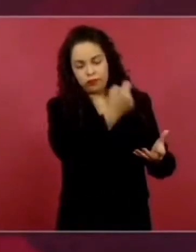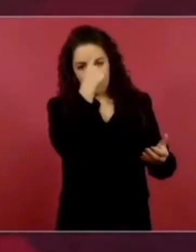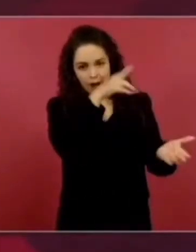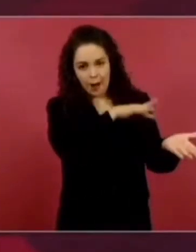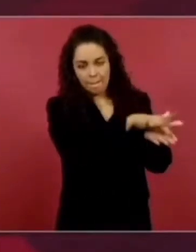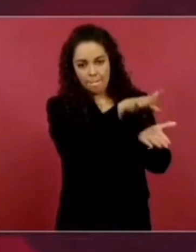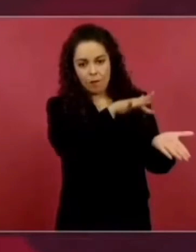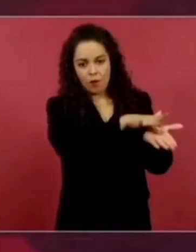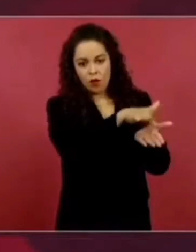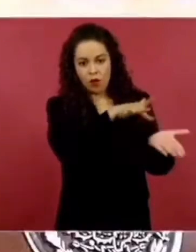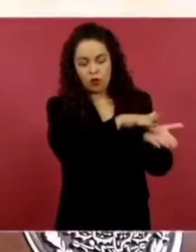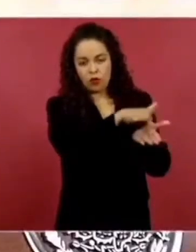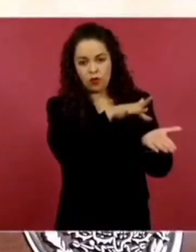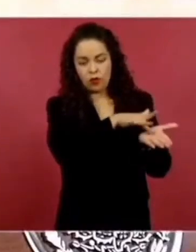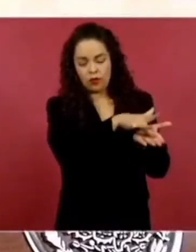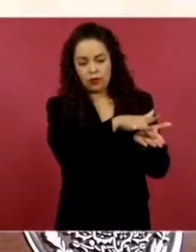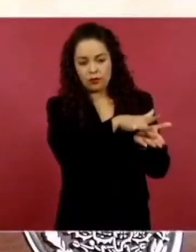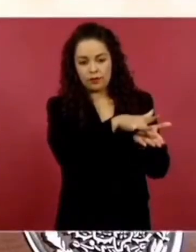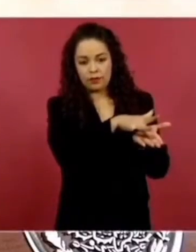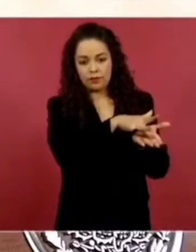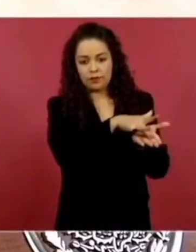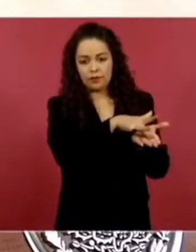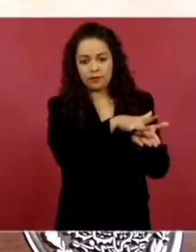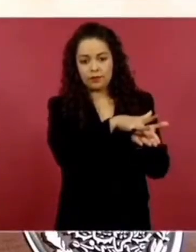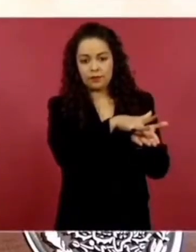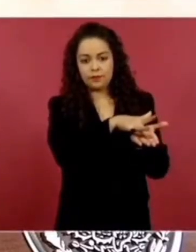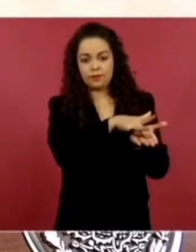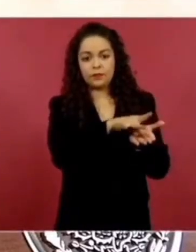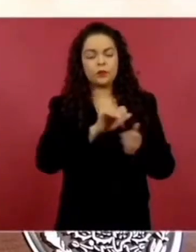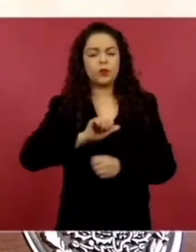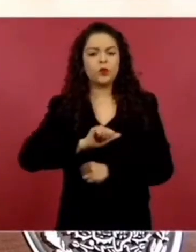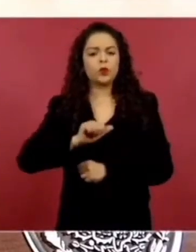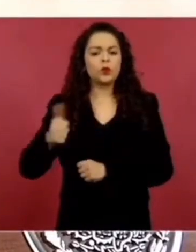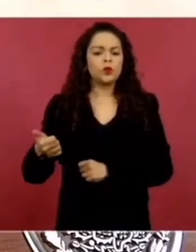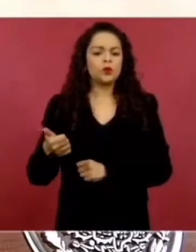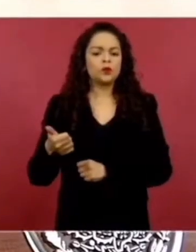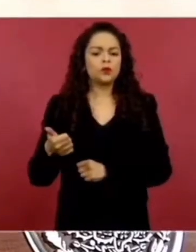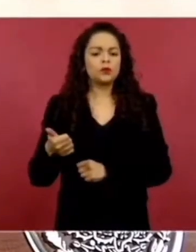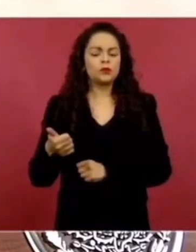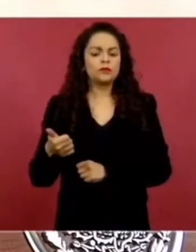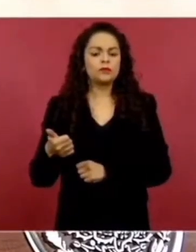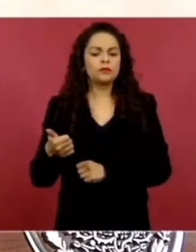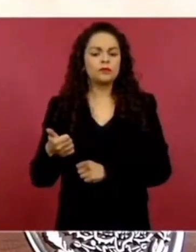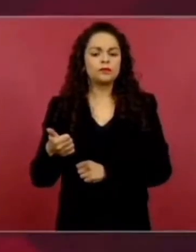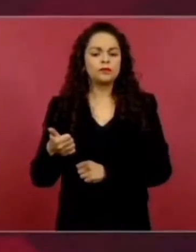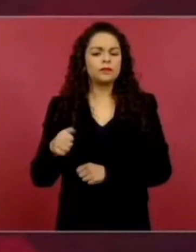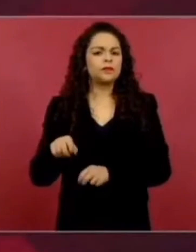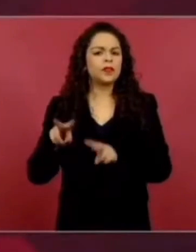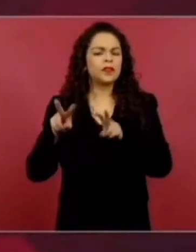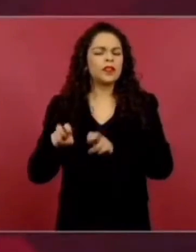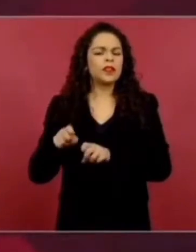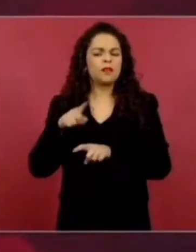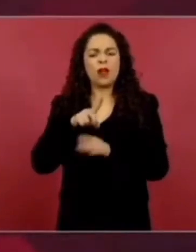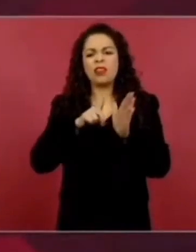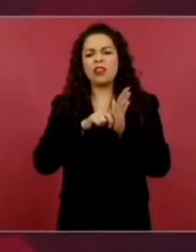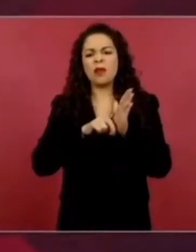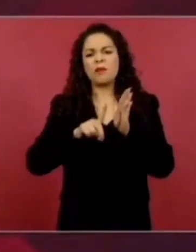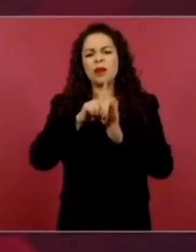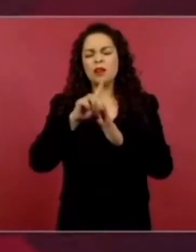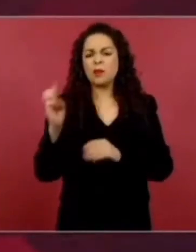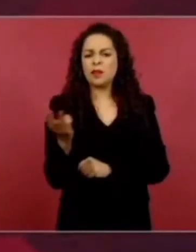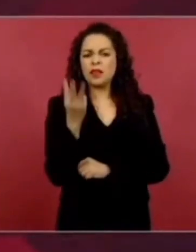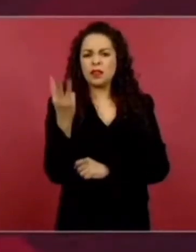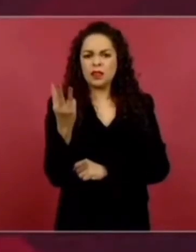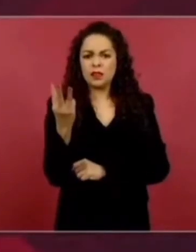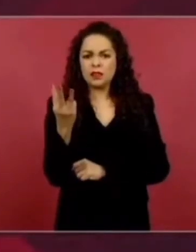recuperación de tres departamentos de